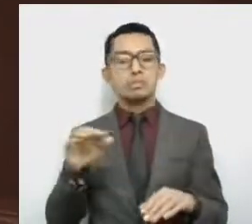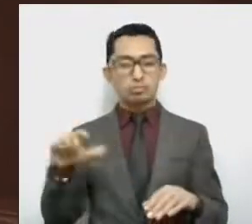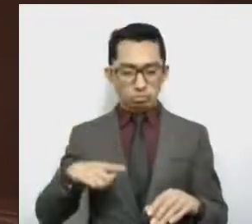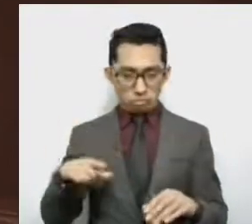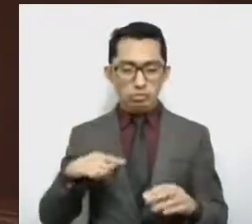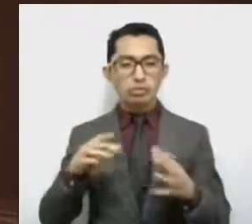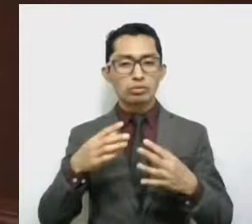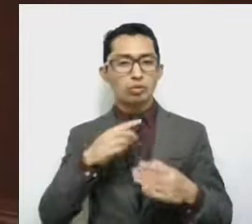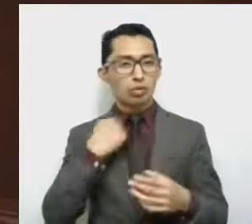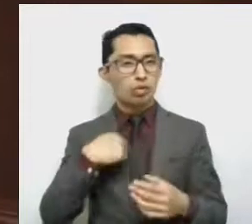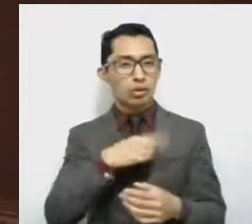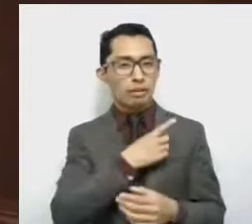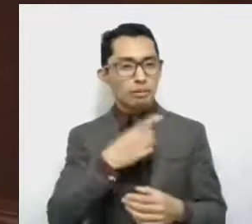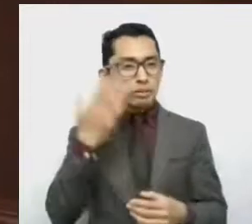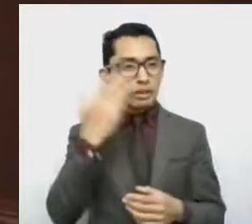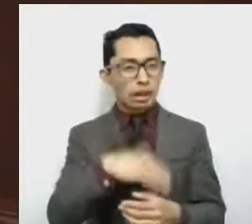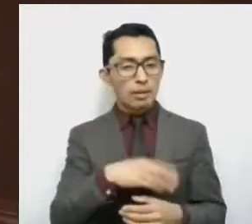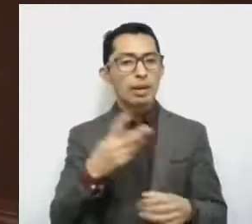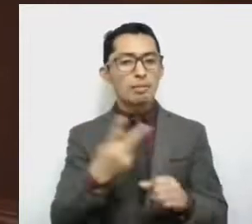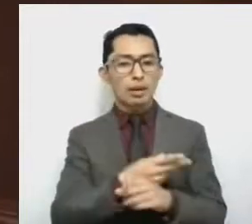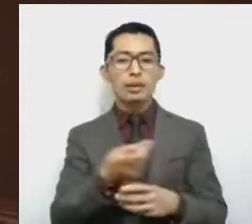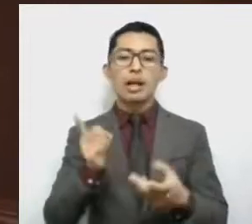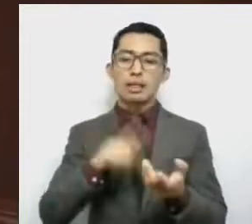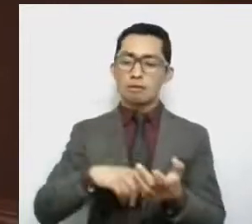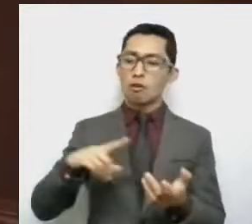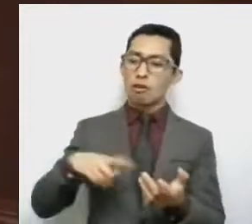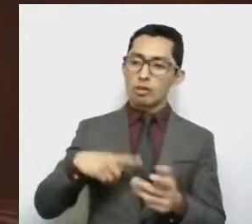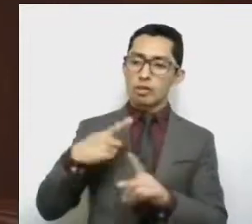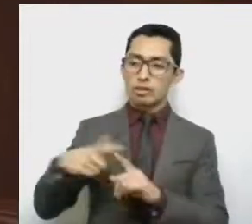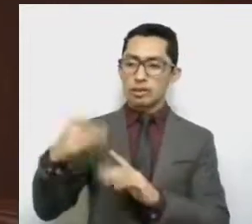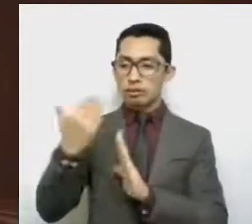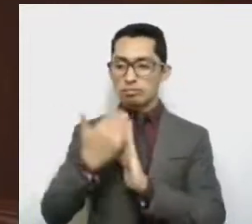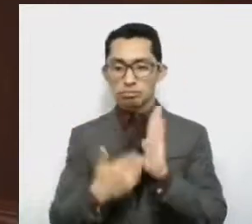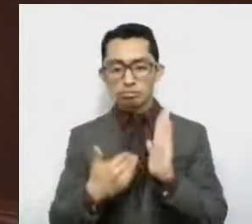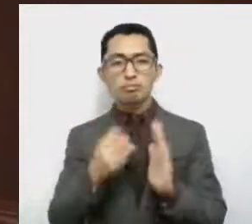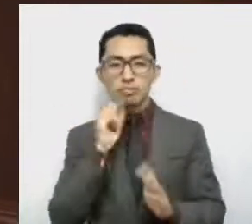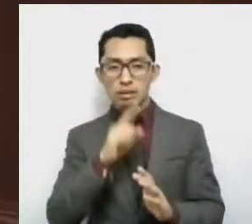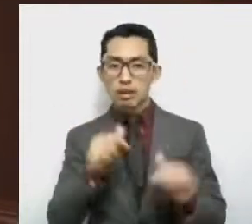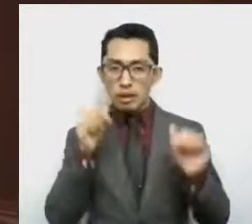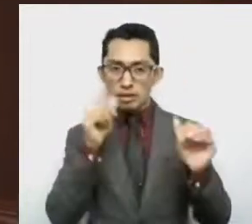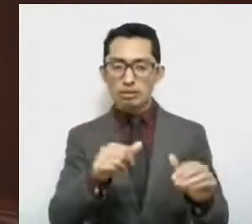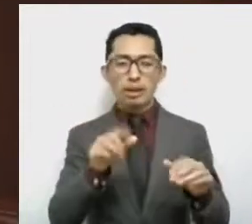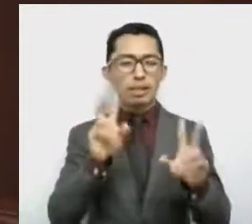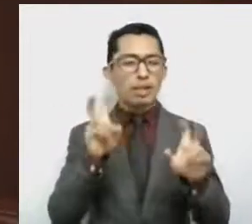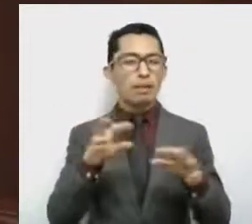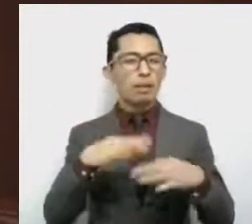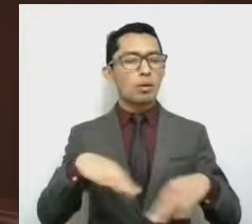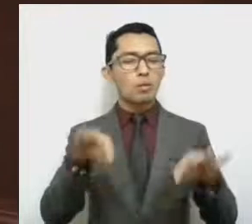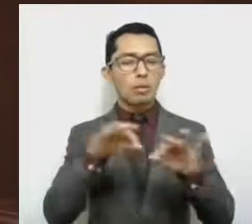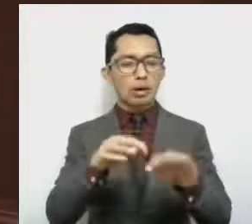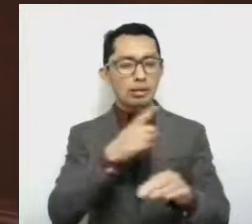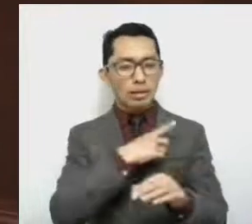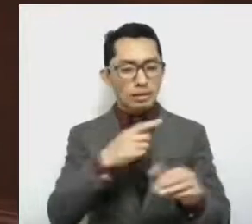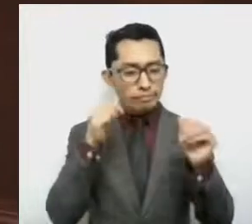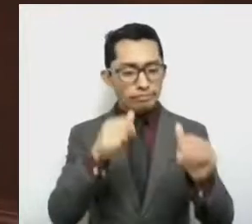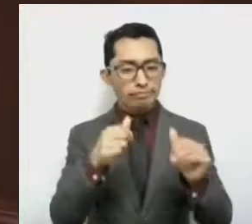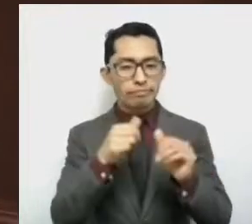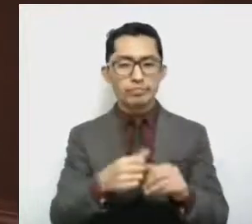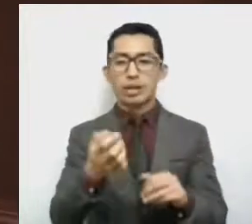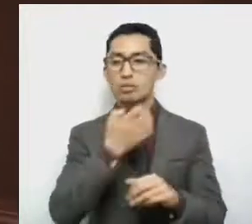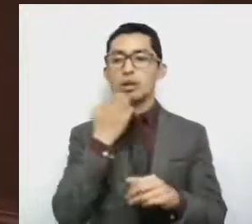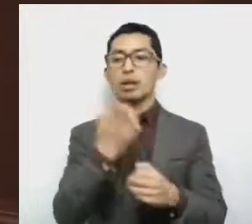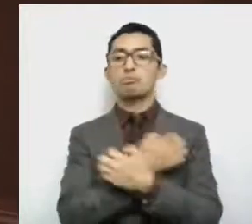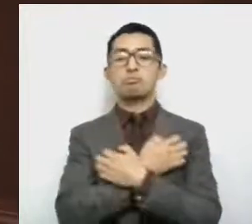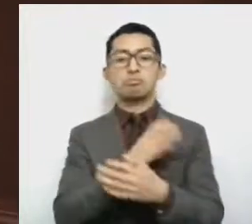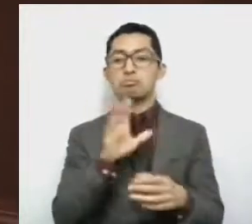estar presente en las agendas gubernamentales, al ser un tema prioritario no sólo en materia educativa,